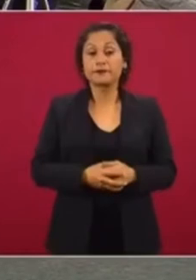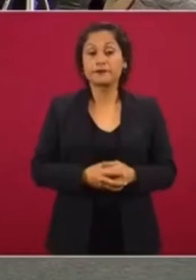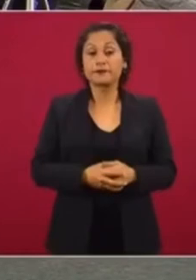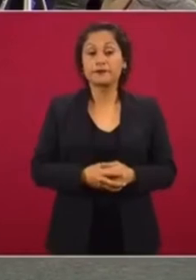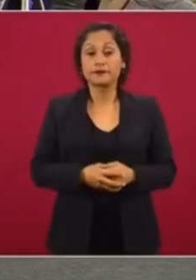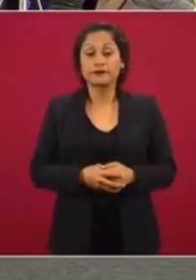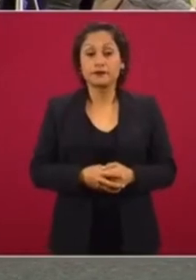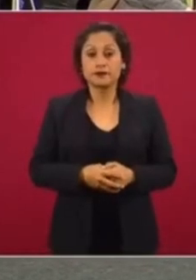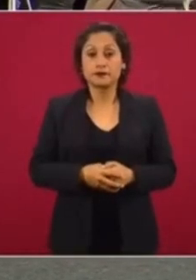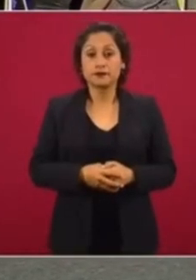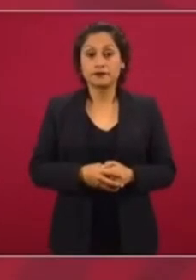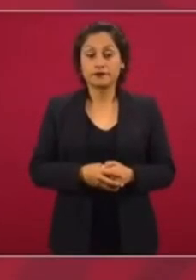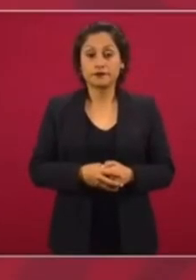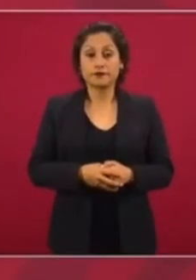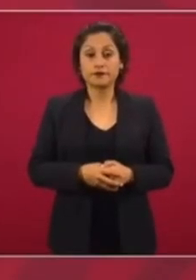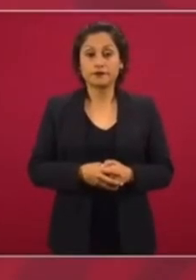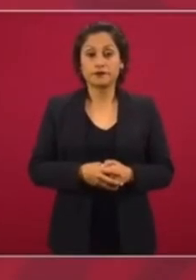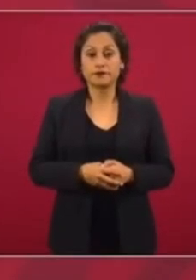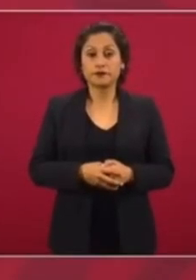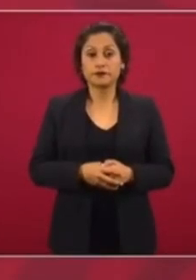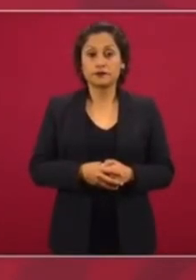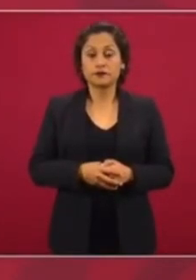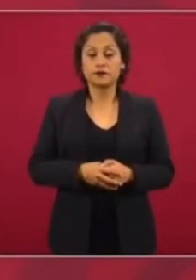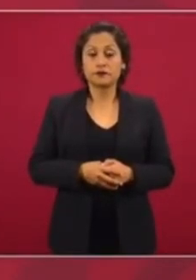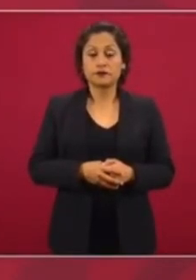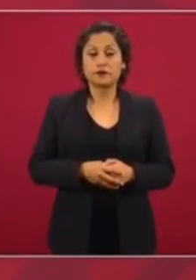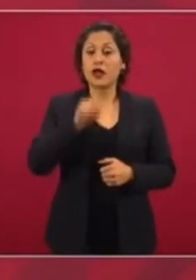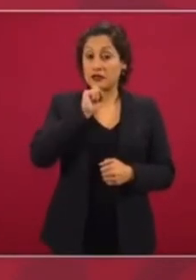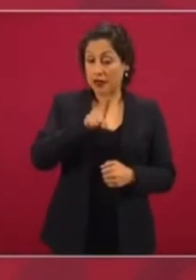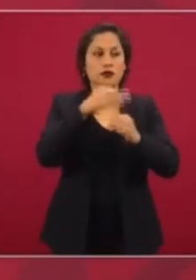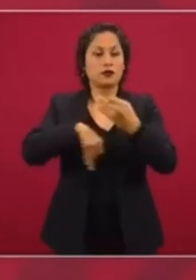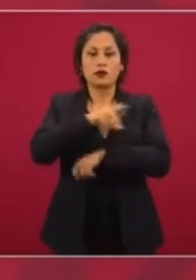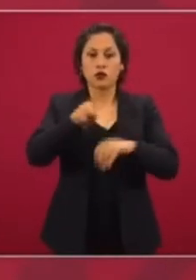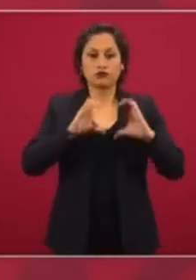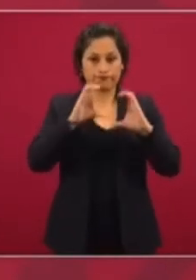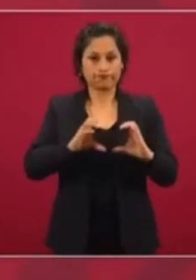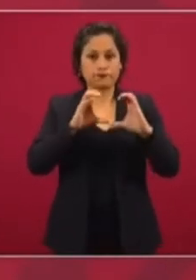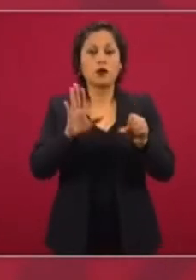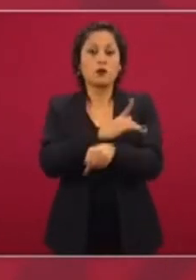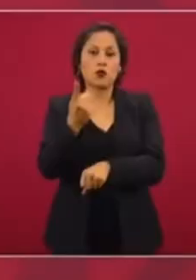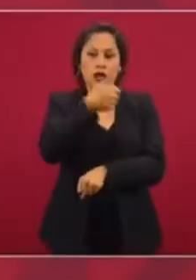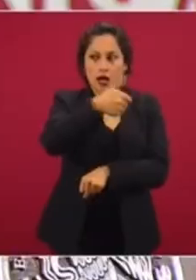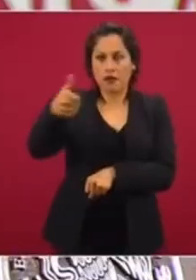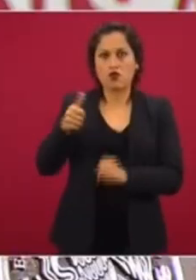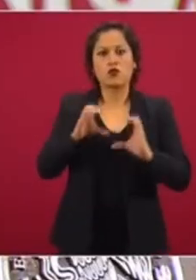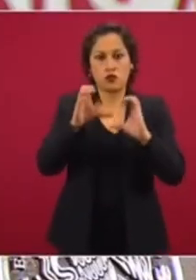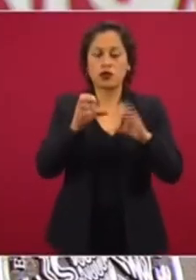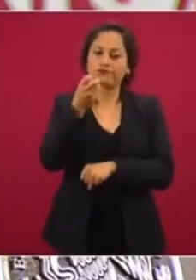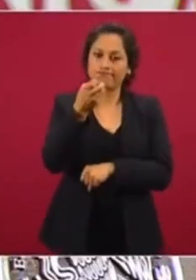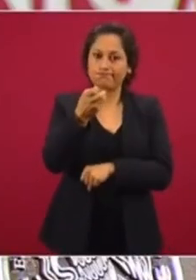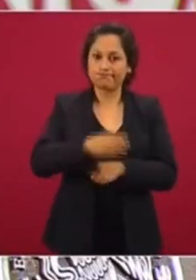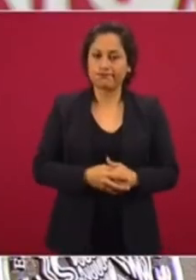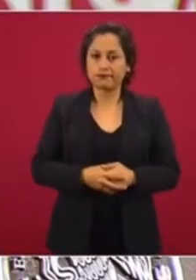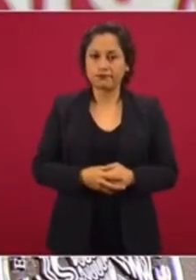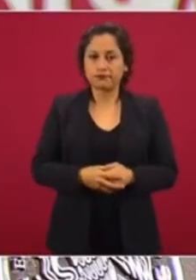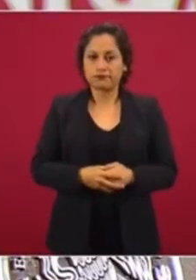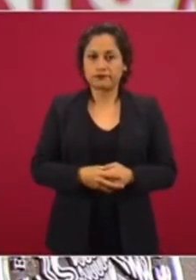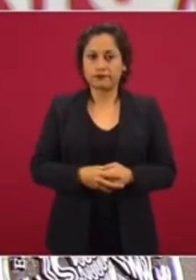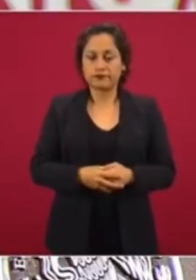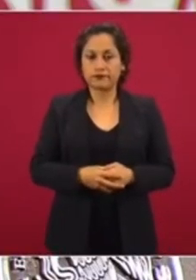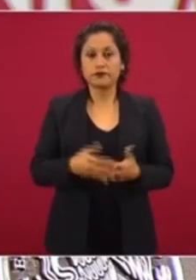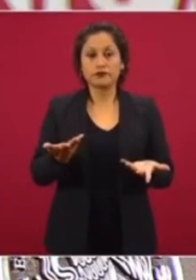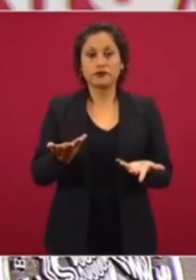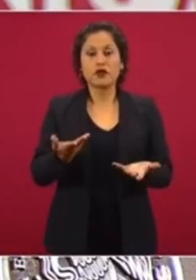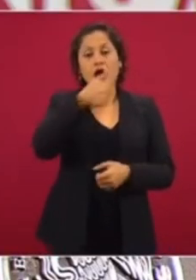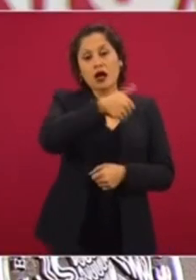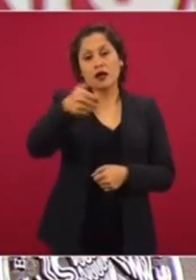muy importante que nos cuidemos, porque depende mucho de nosotros. Depende mucho de